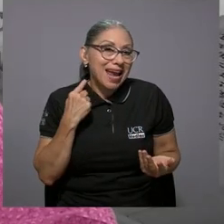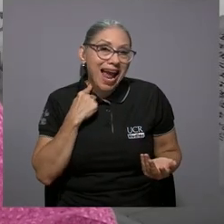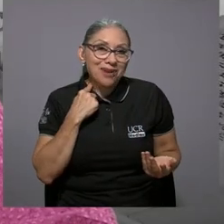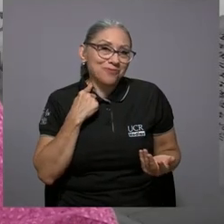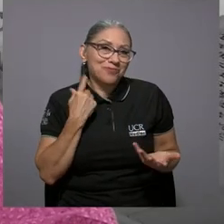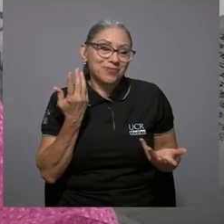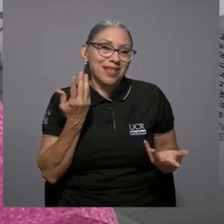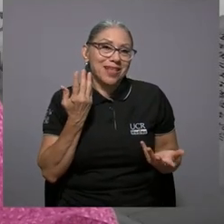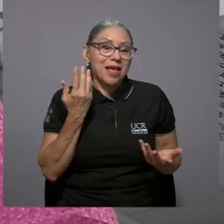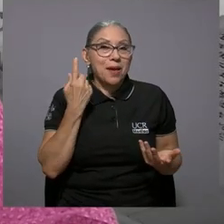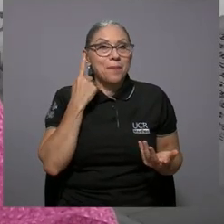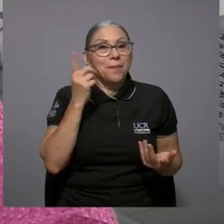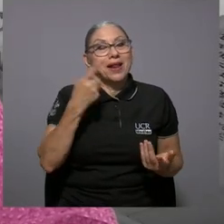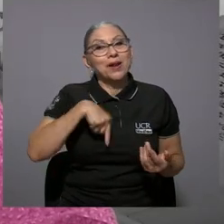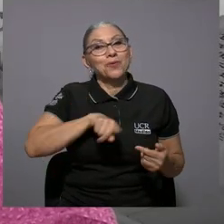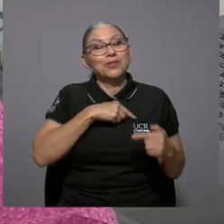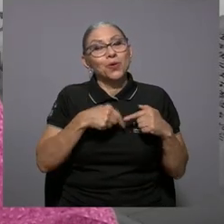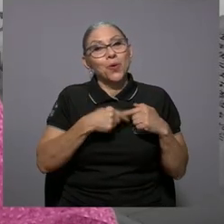corazón y a nuestras